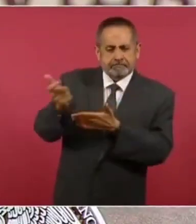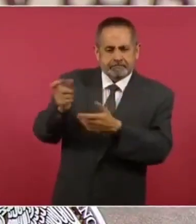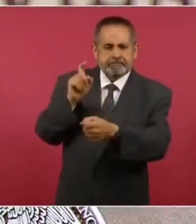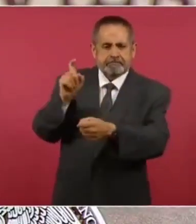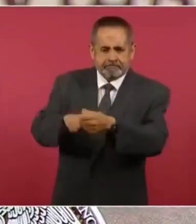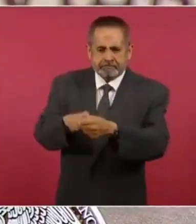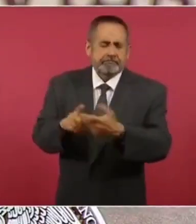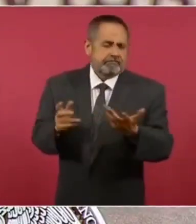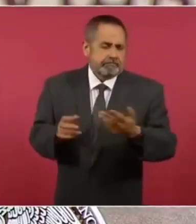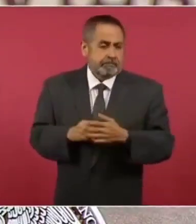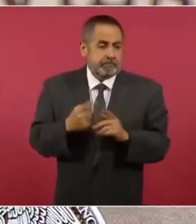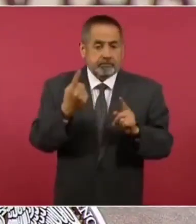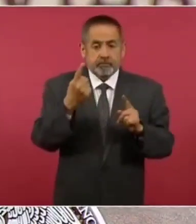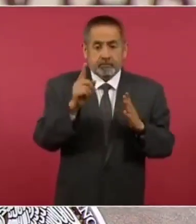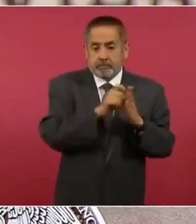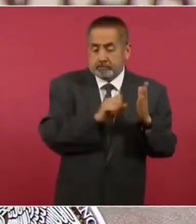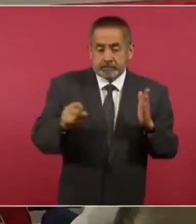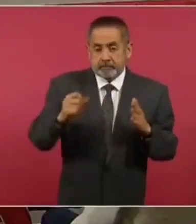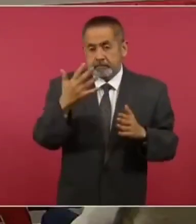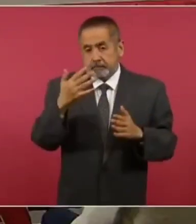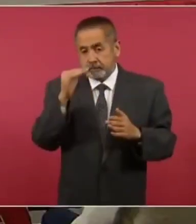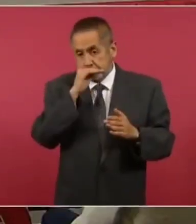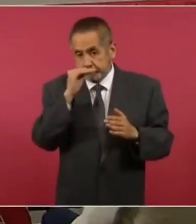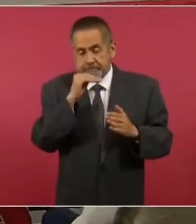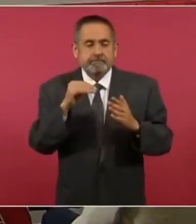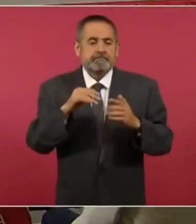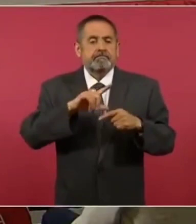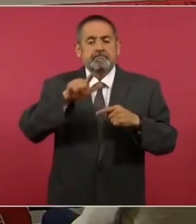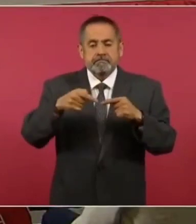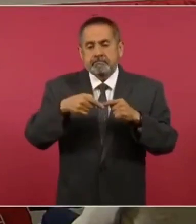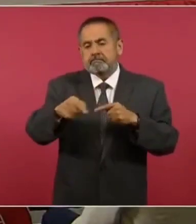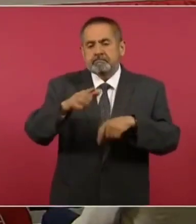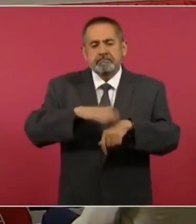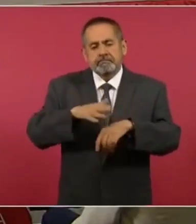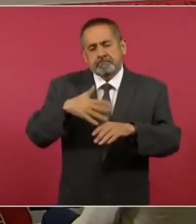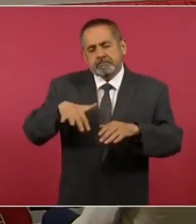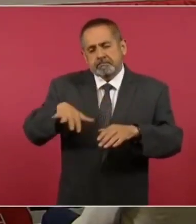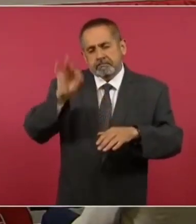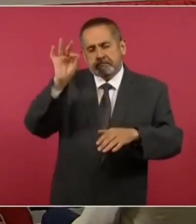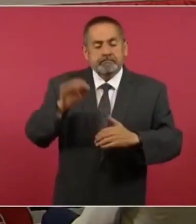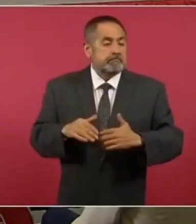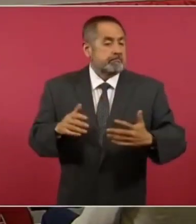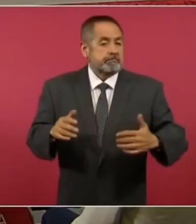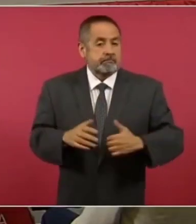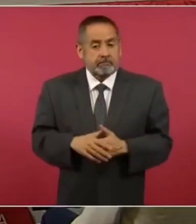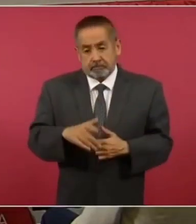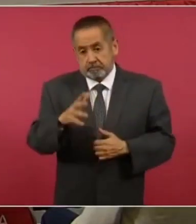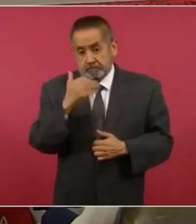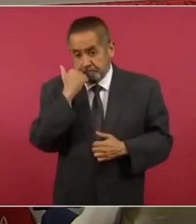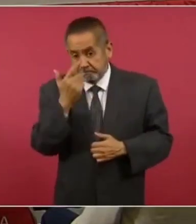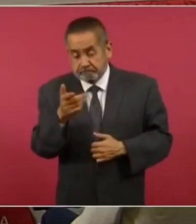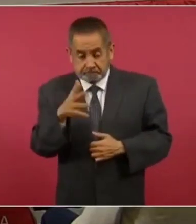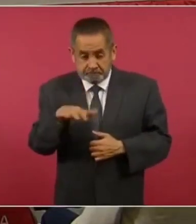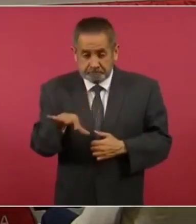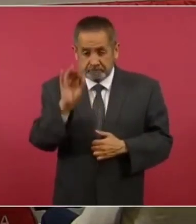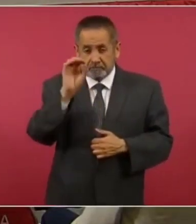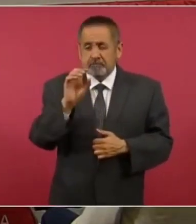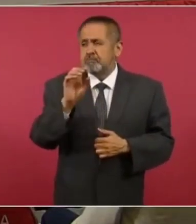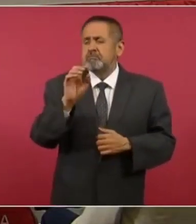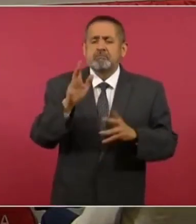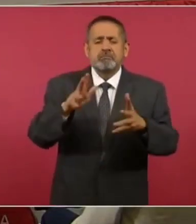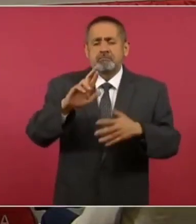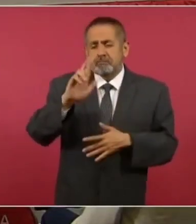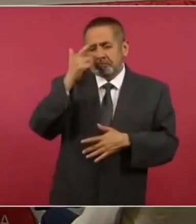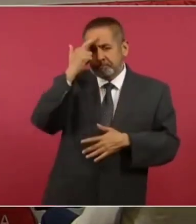50 durante el mes. Así que si les interesa buscar o recordar algún